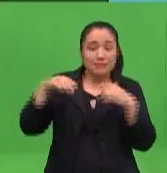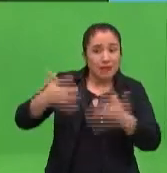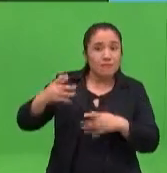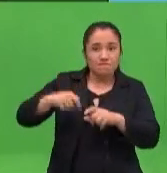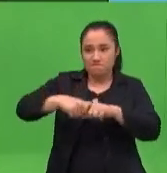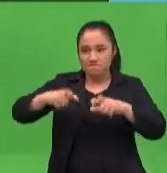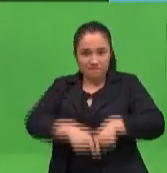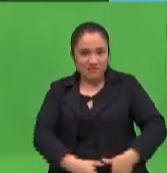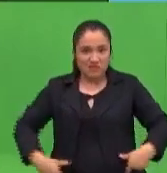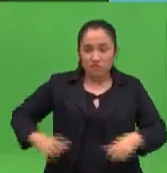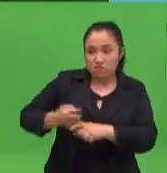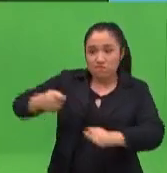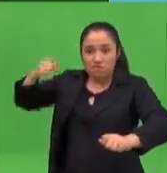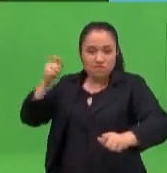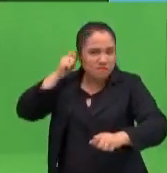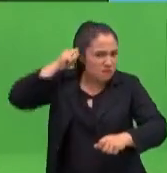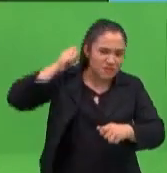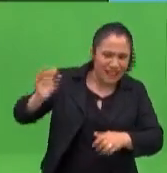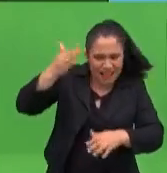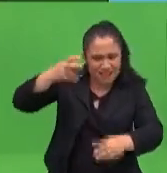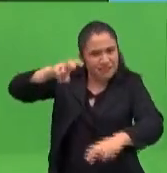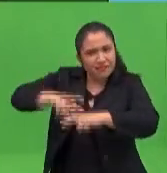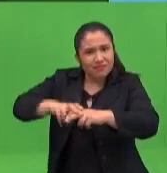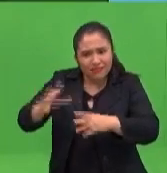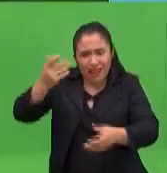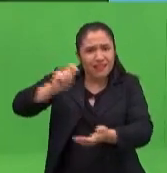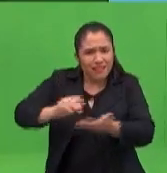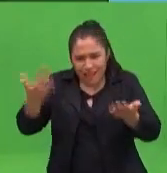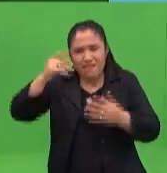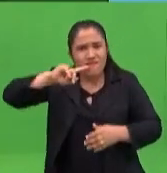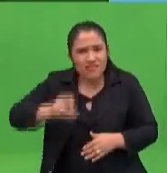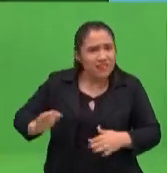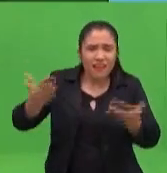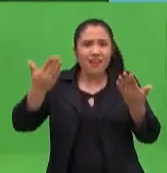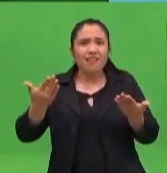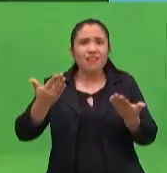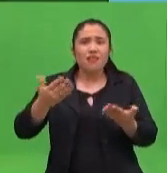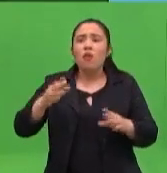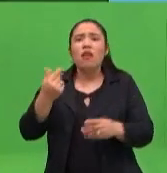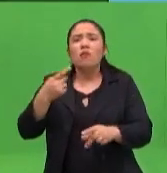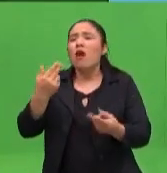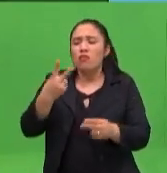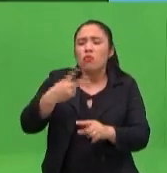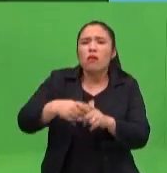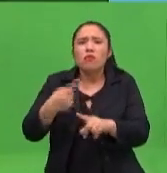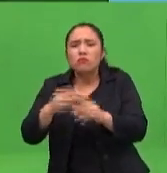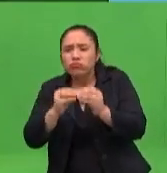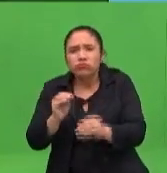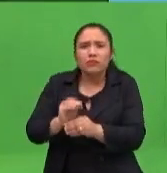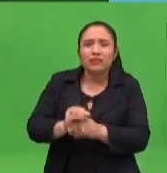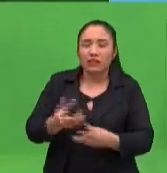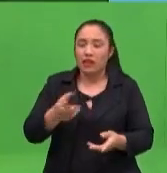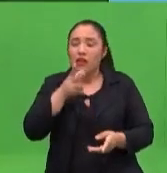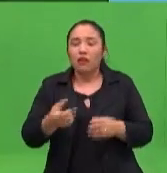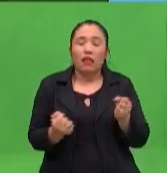Vení acá, yo te voy a dar la oreja, la agarro, ¿verdad? Tenga que hacer su tarea, ahora mismo vas a hacer tu tarea. Dale, ¿cuánto es dos más dos? ¿Verdad? Y ahí estoy, y el nene ahí